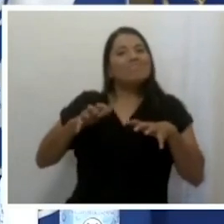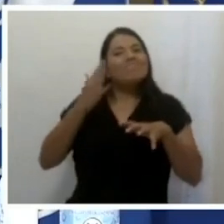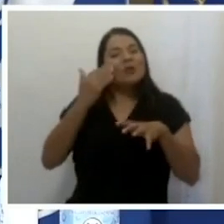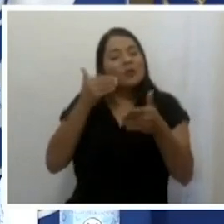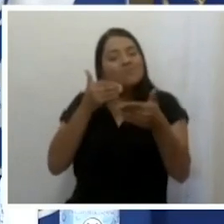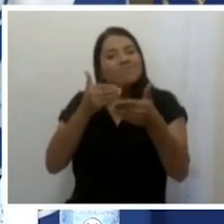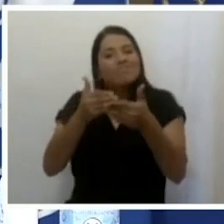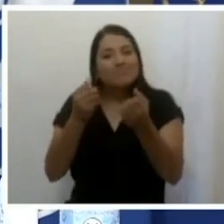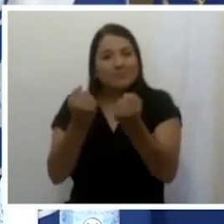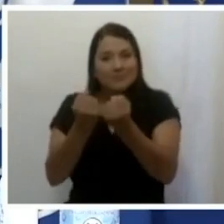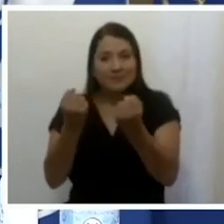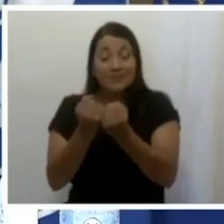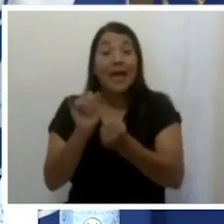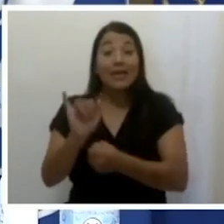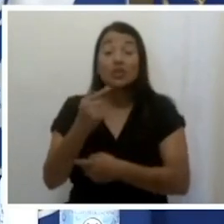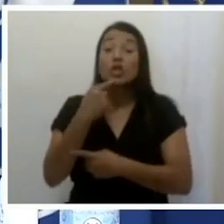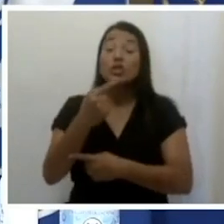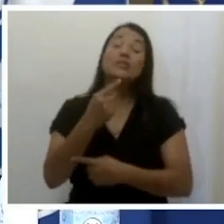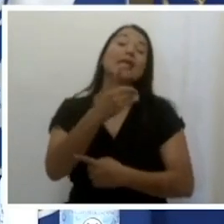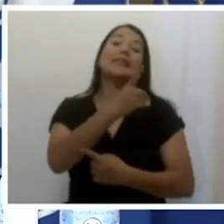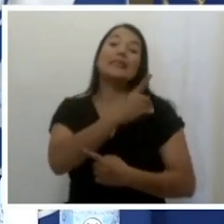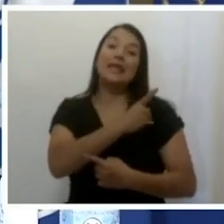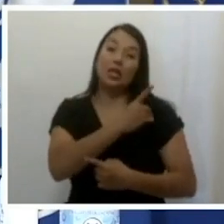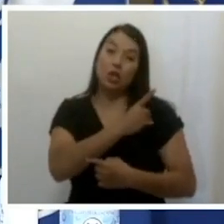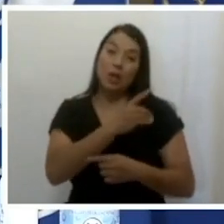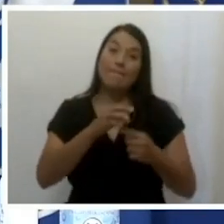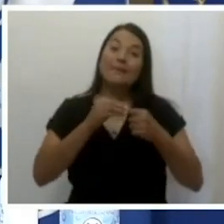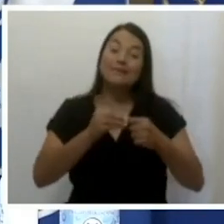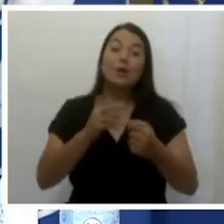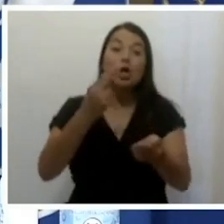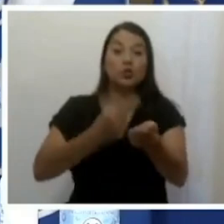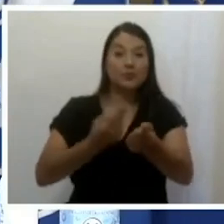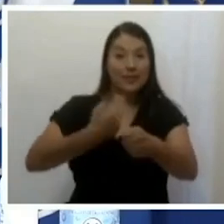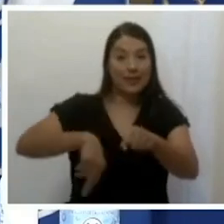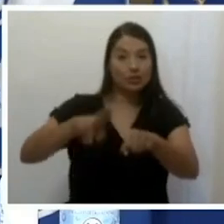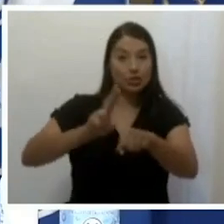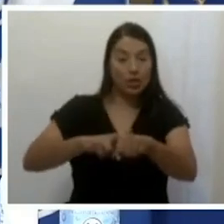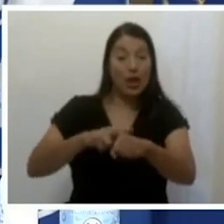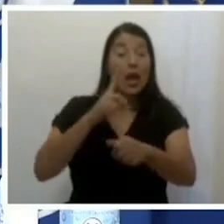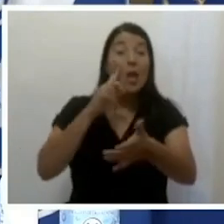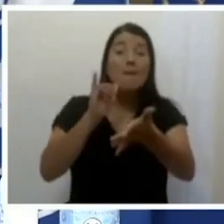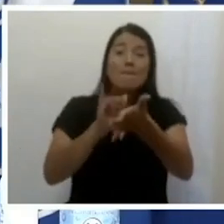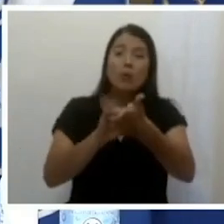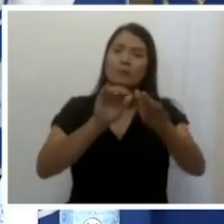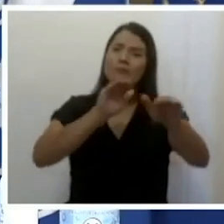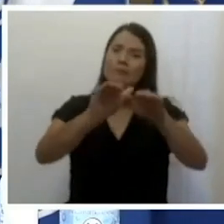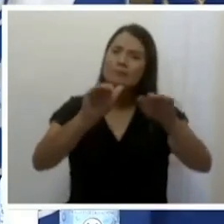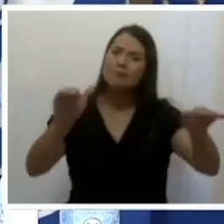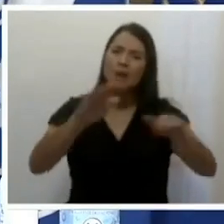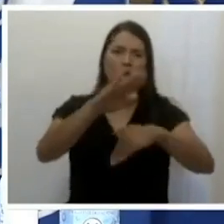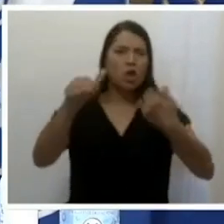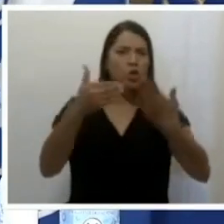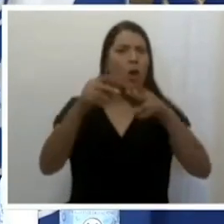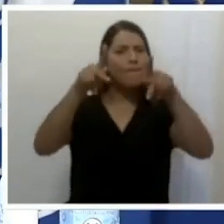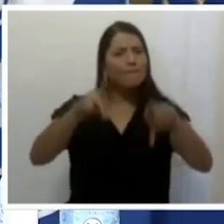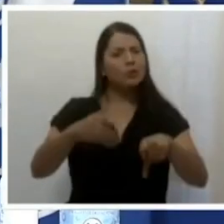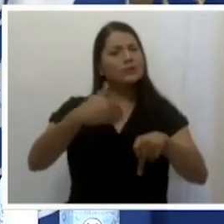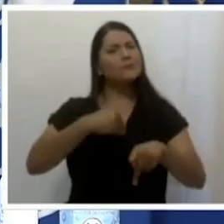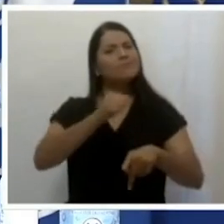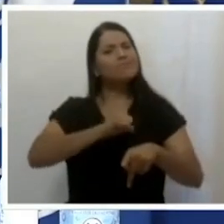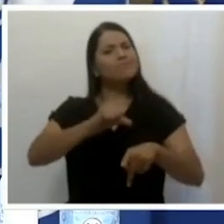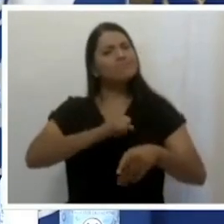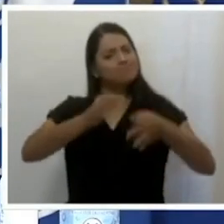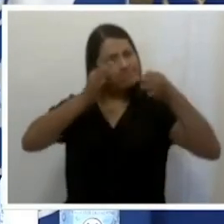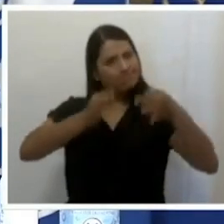hospitales nacionales. Y por eso hacemos ese llamado a que todas las personas nos comportemos de acuerdo